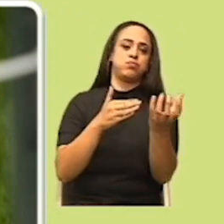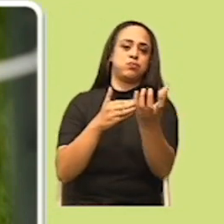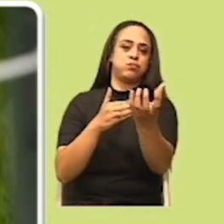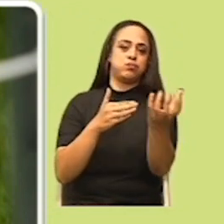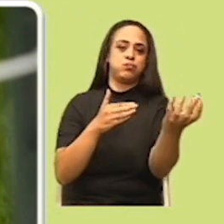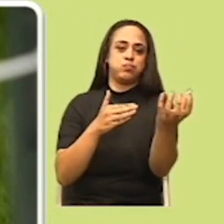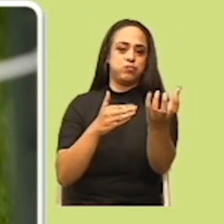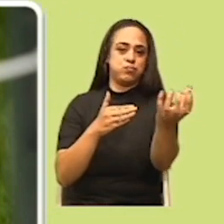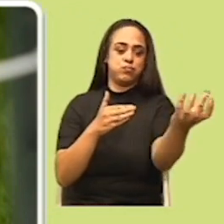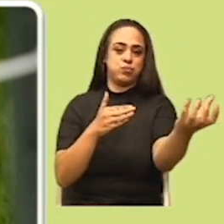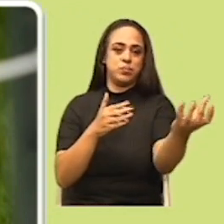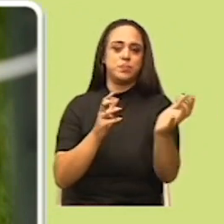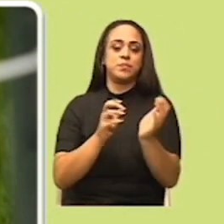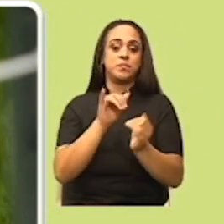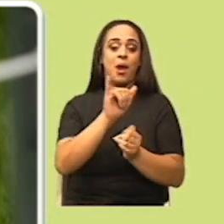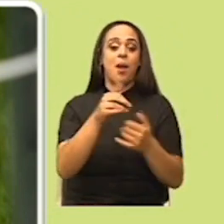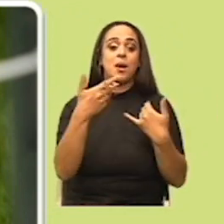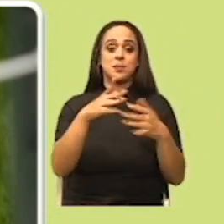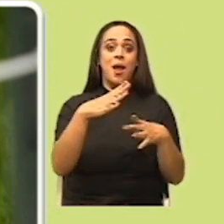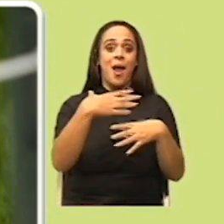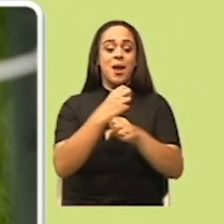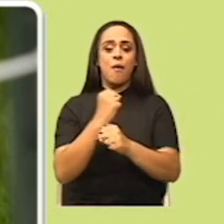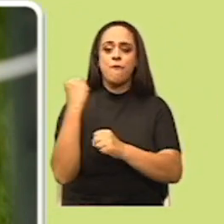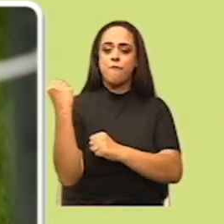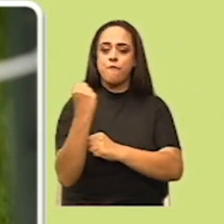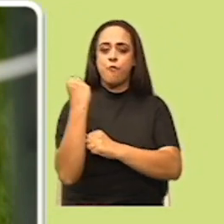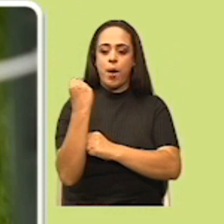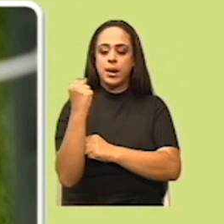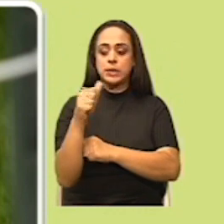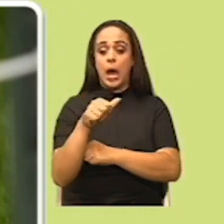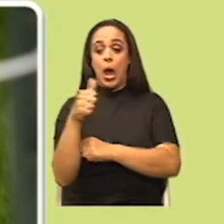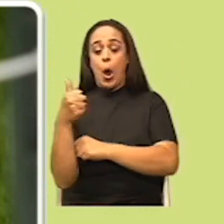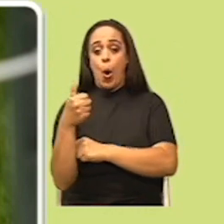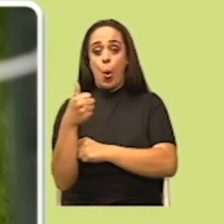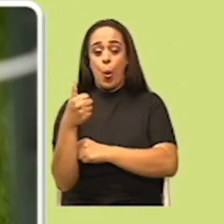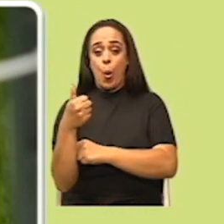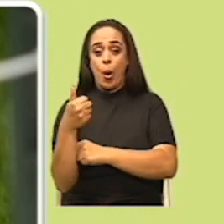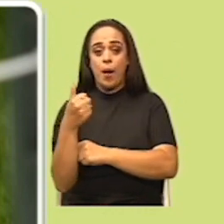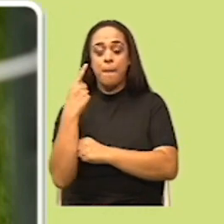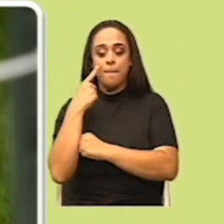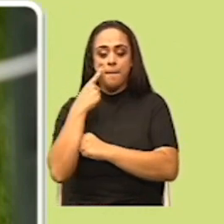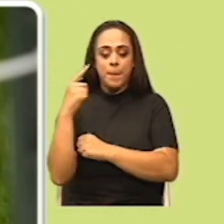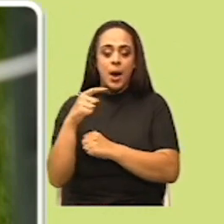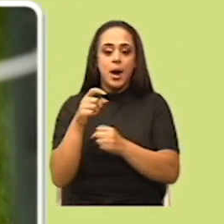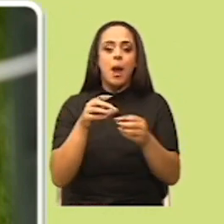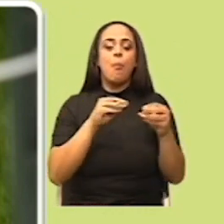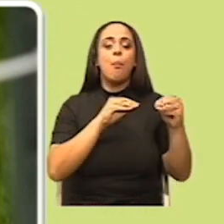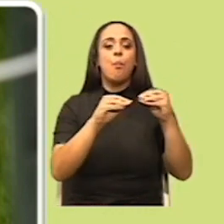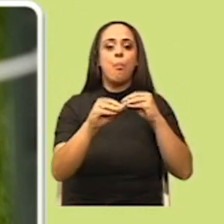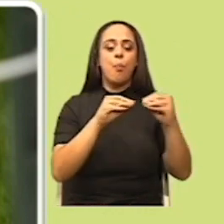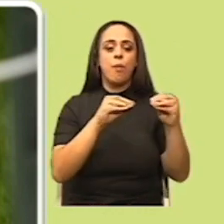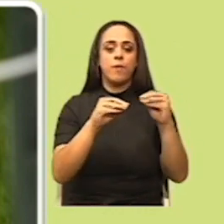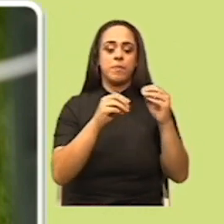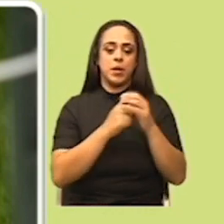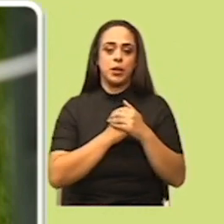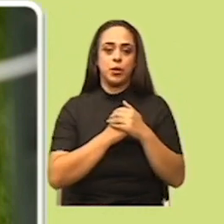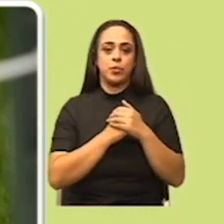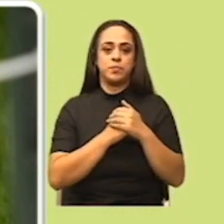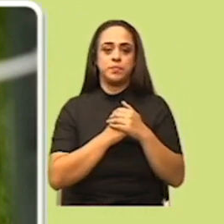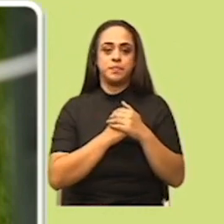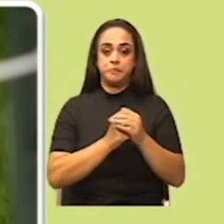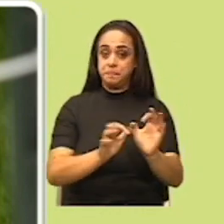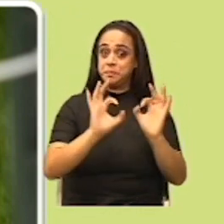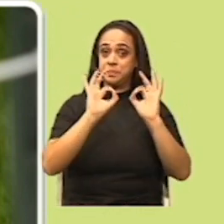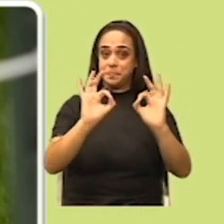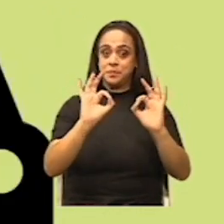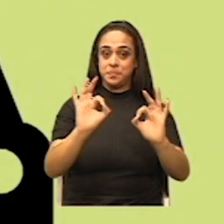patadita. Ahí estaríamos ejerciendo esa fuerza externa que rompe con esa inercia o esa primera ley de Newton. Muy bien,